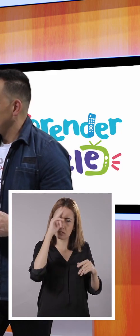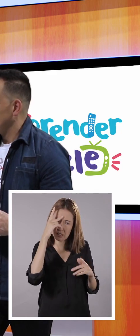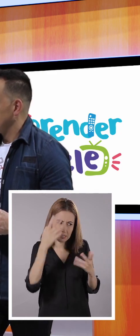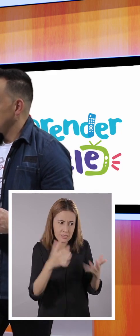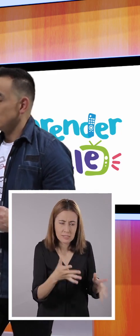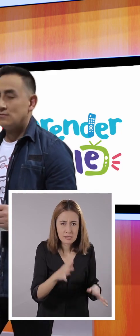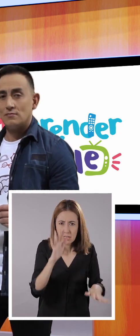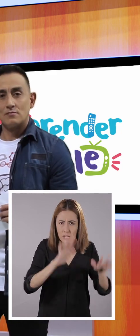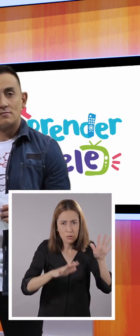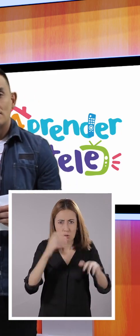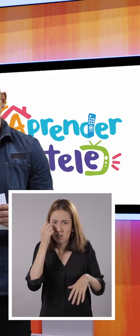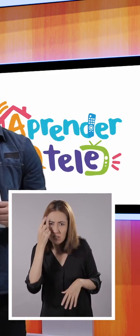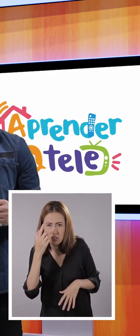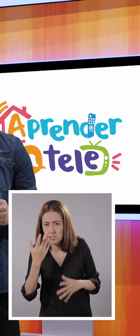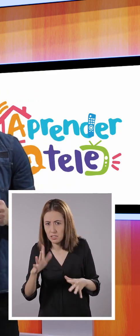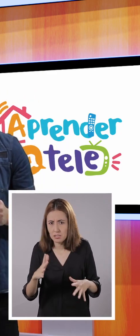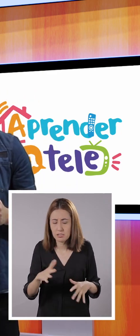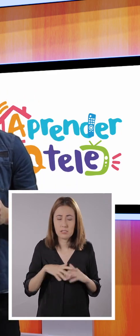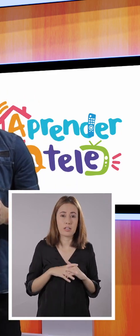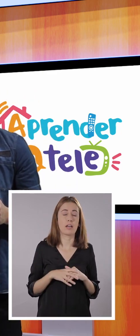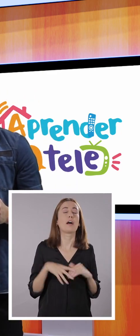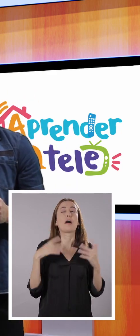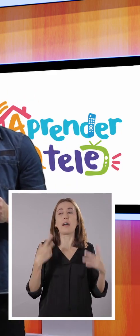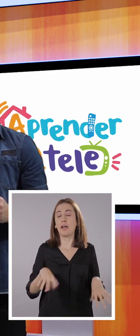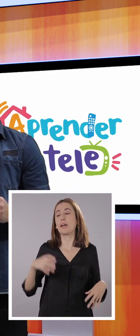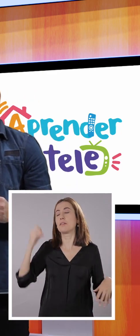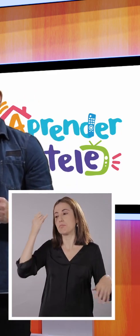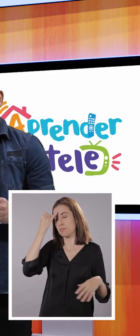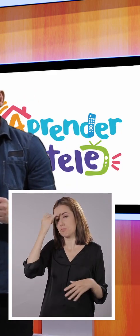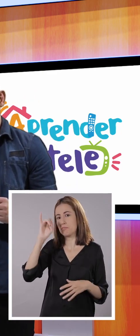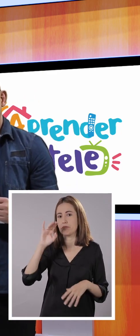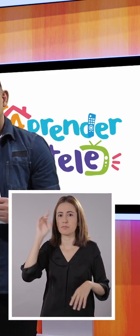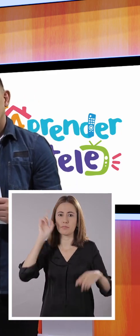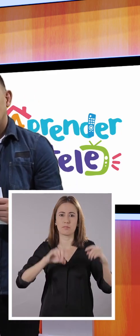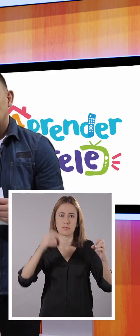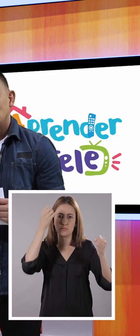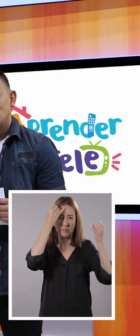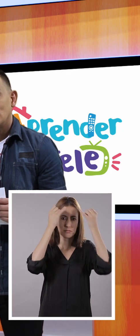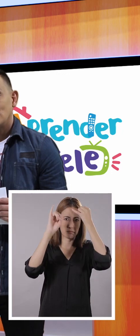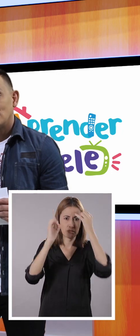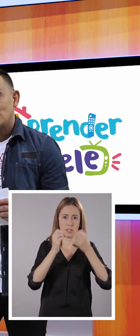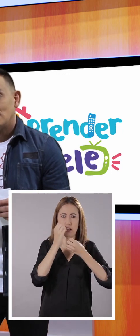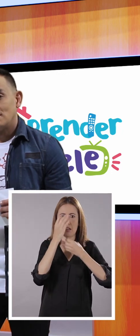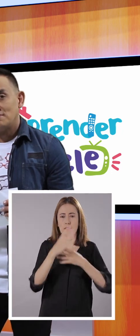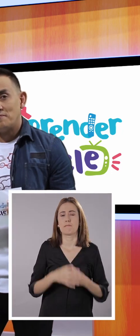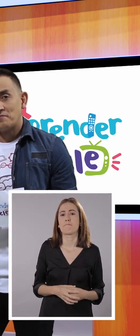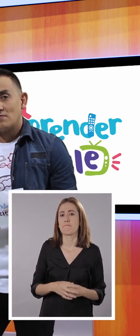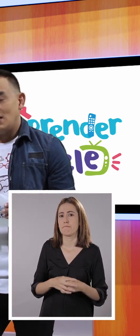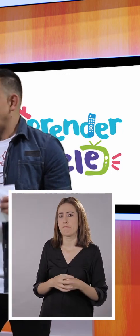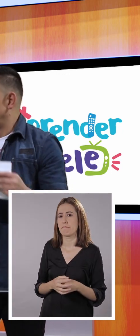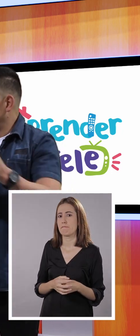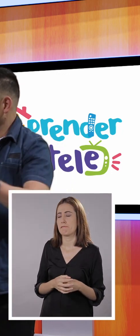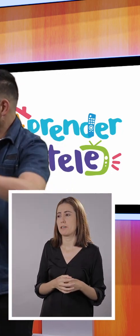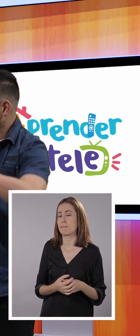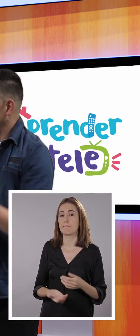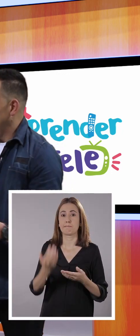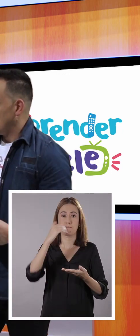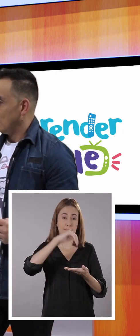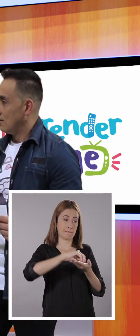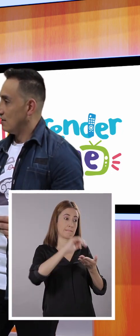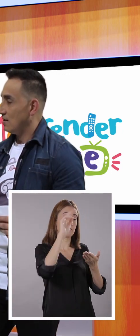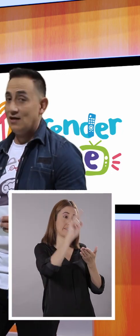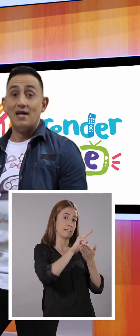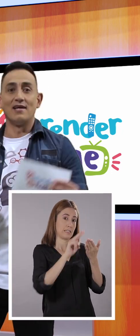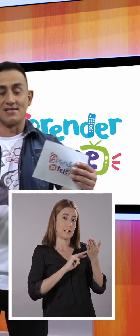Sí. Tal vez, mientras estaba leyendo e iba tomando apuntes, quizás se me fue alguna información. ¿Y qué podemos hacer?